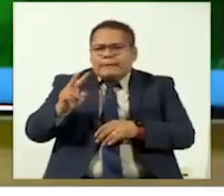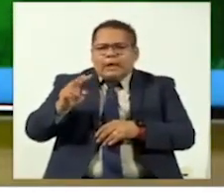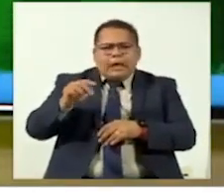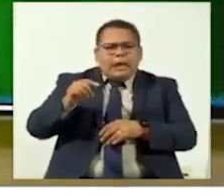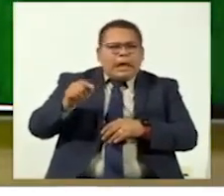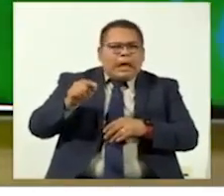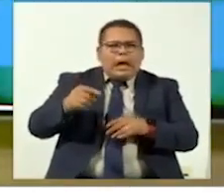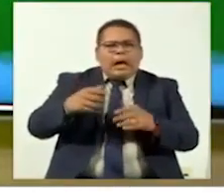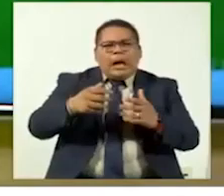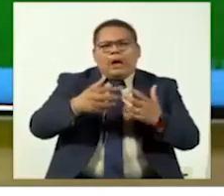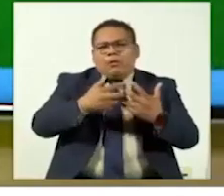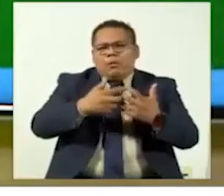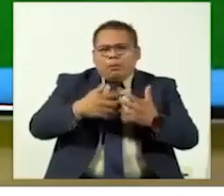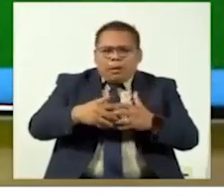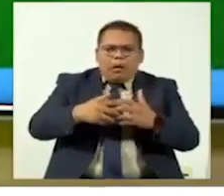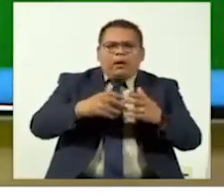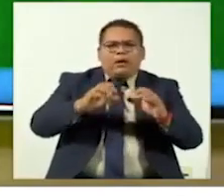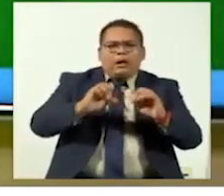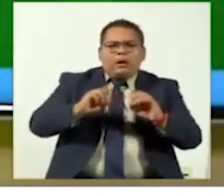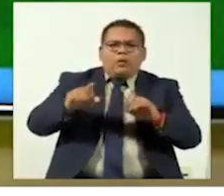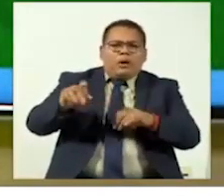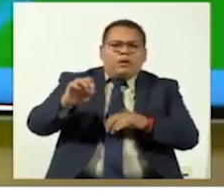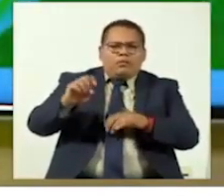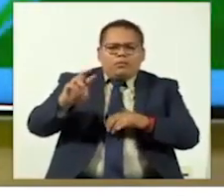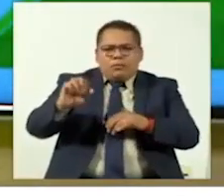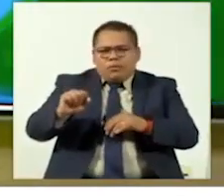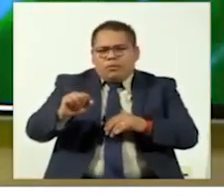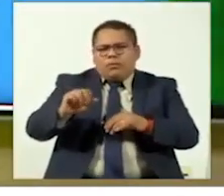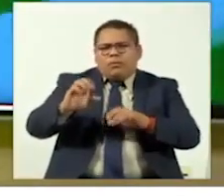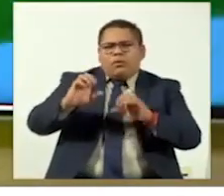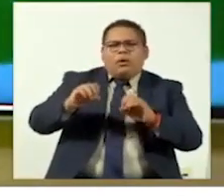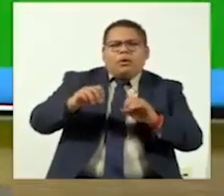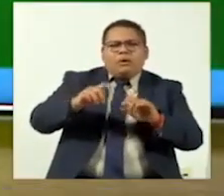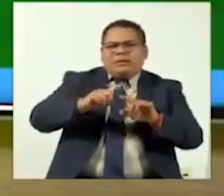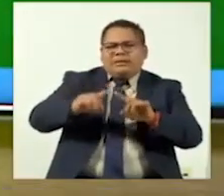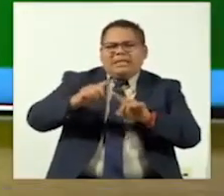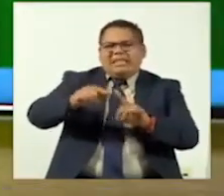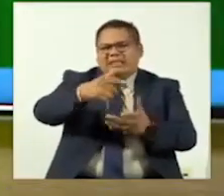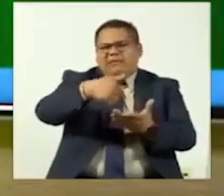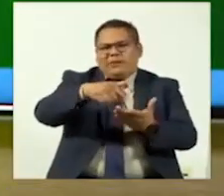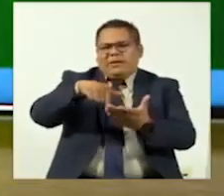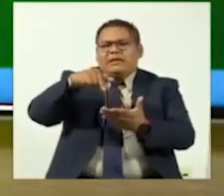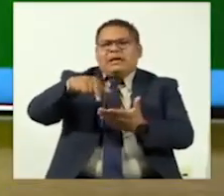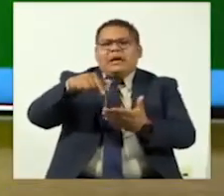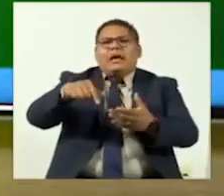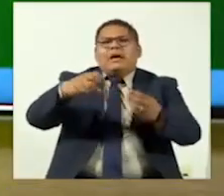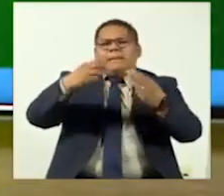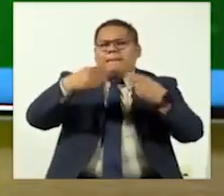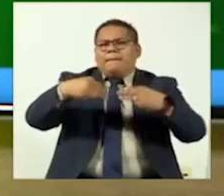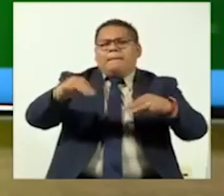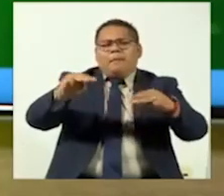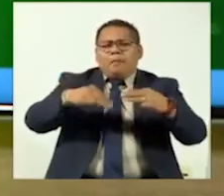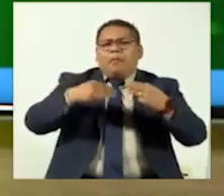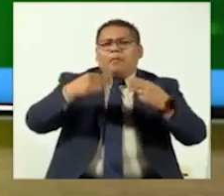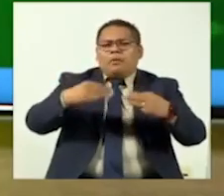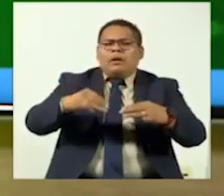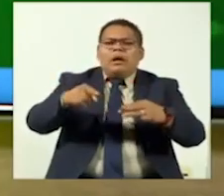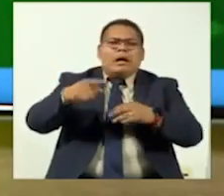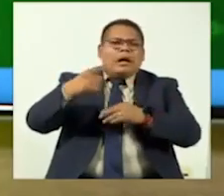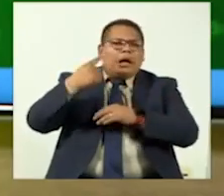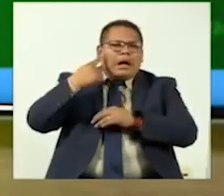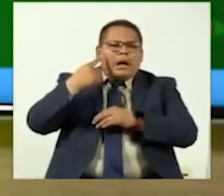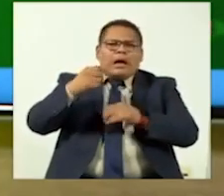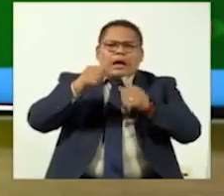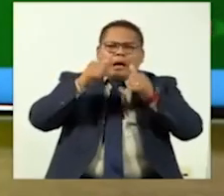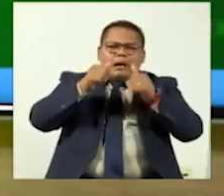promotores o los foros donde se presentan agrupaciones independientes, ¿qué cosas están sonando? ¿qué cosas han escuchado de los